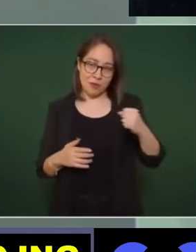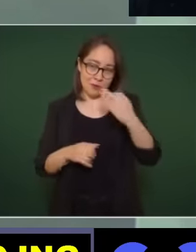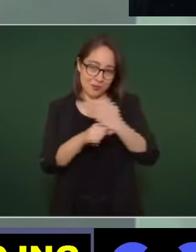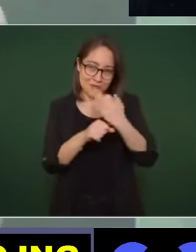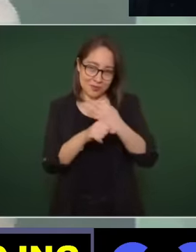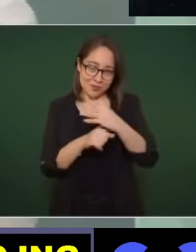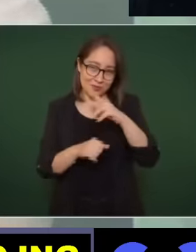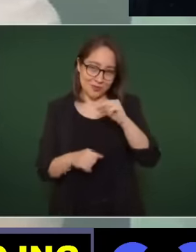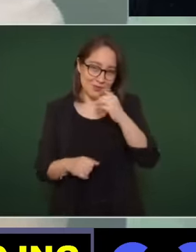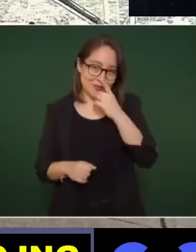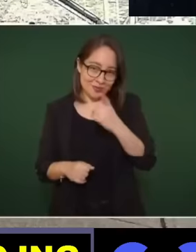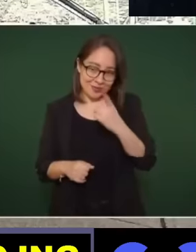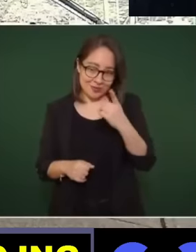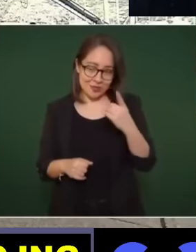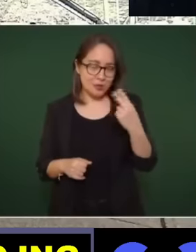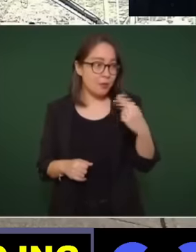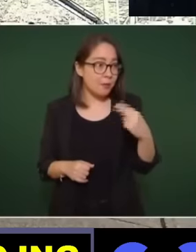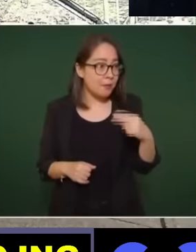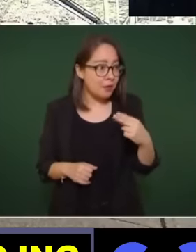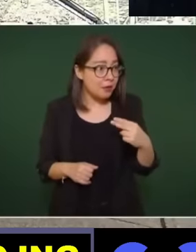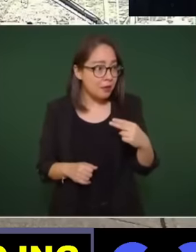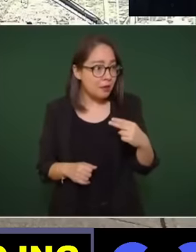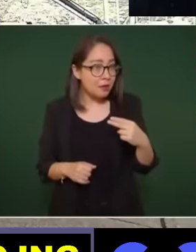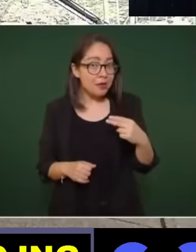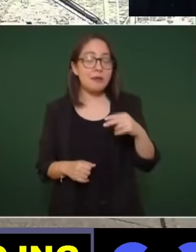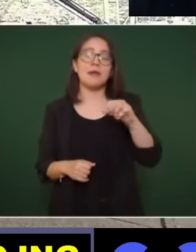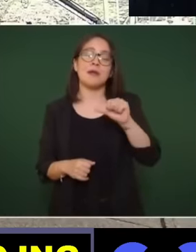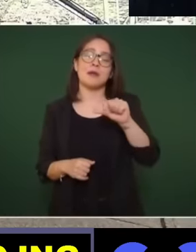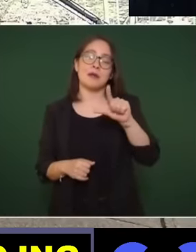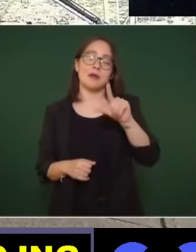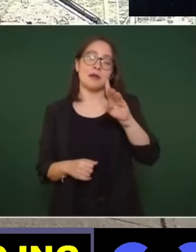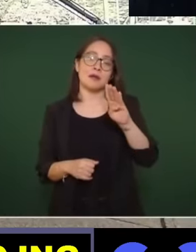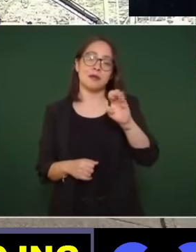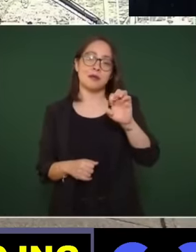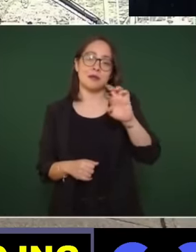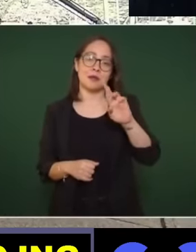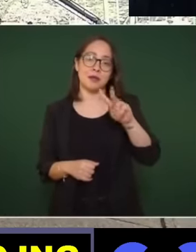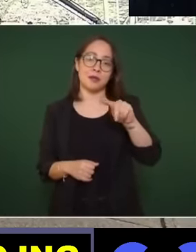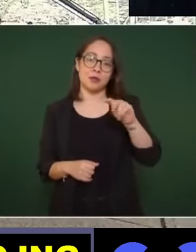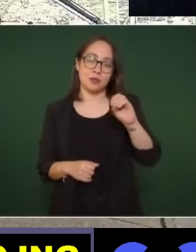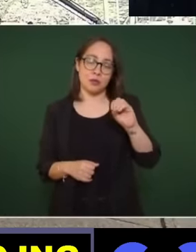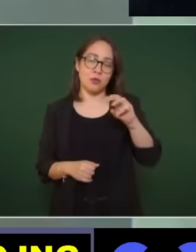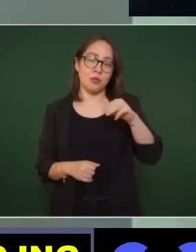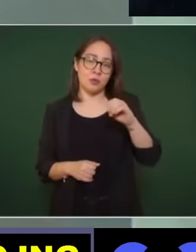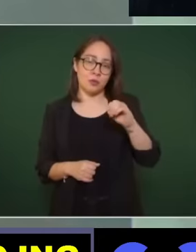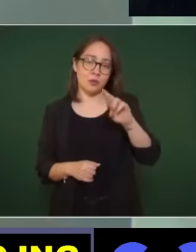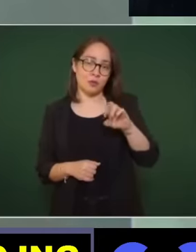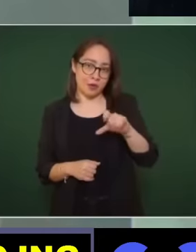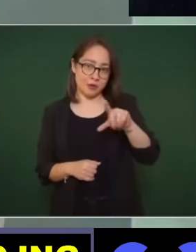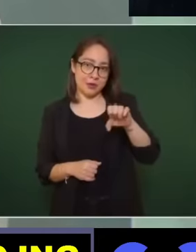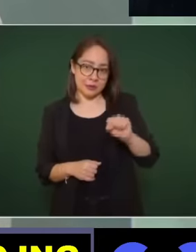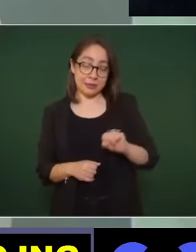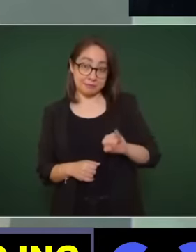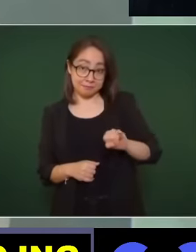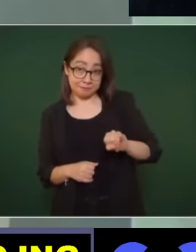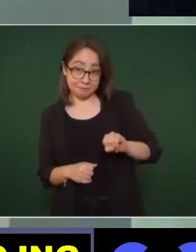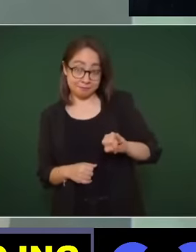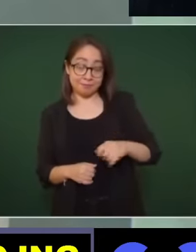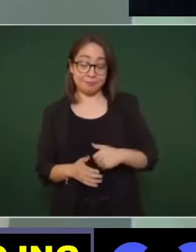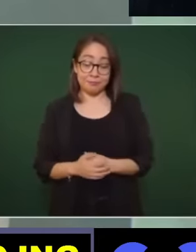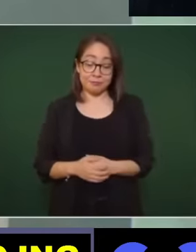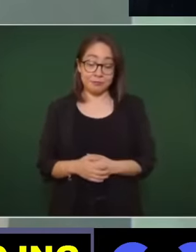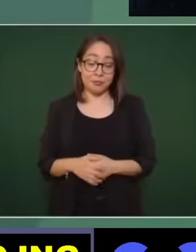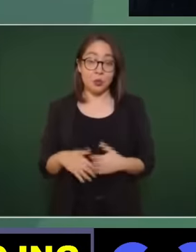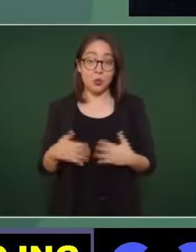decir ¿cómo? su nombre es Alberto Morales sí sí de primera